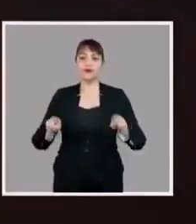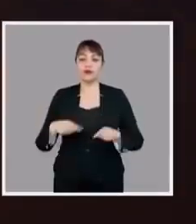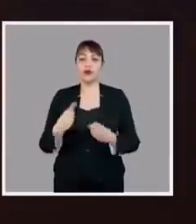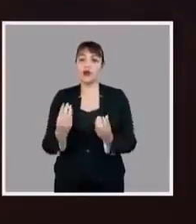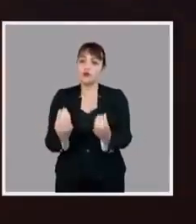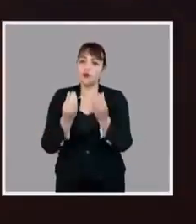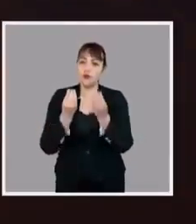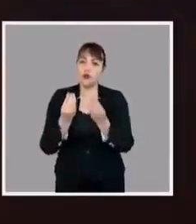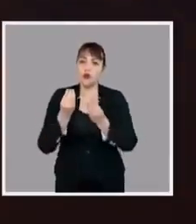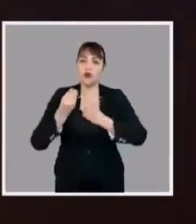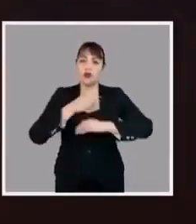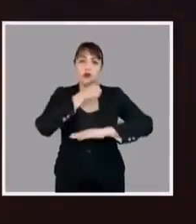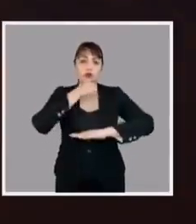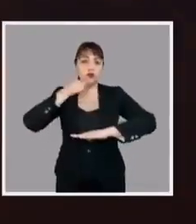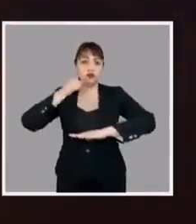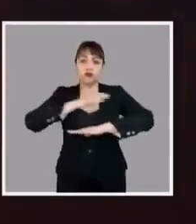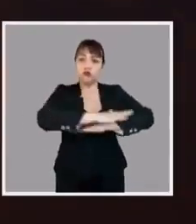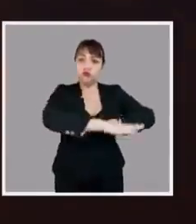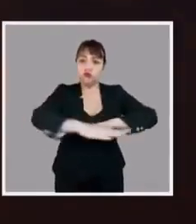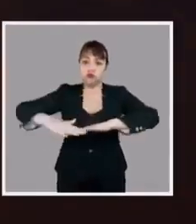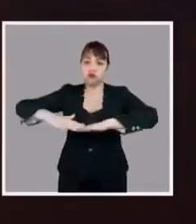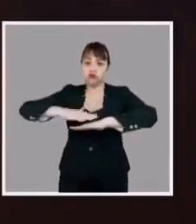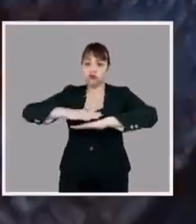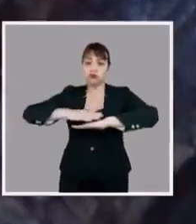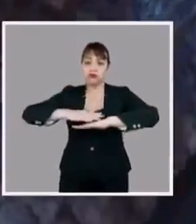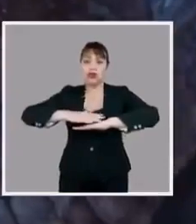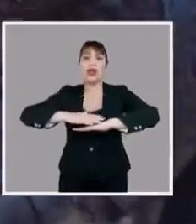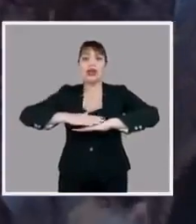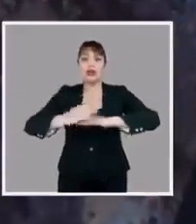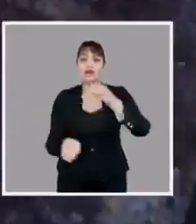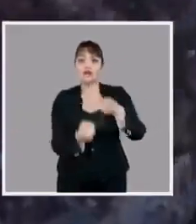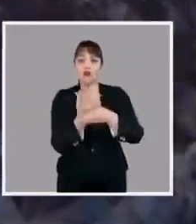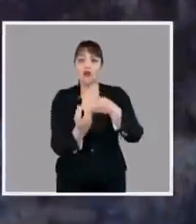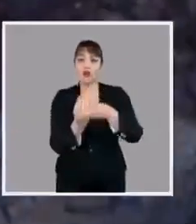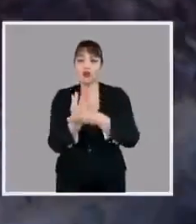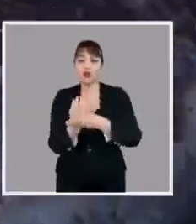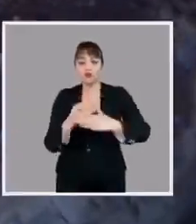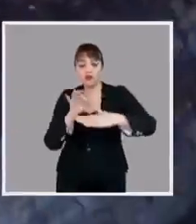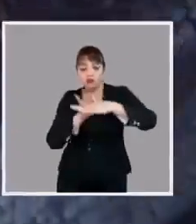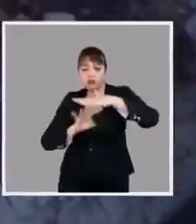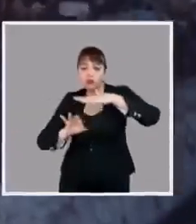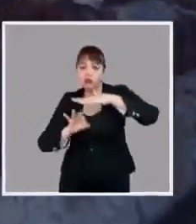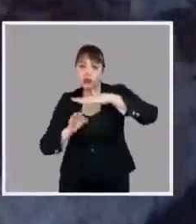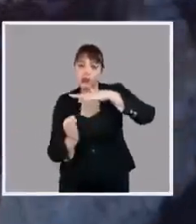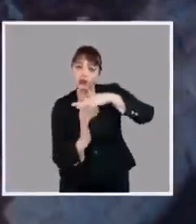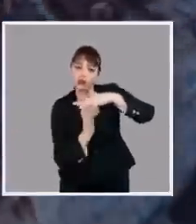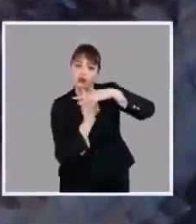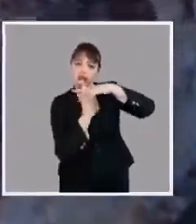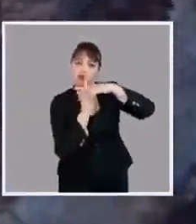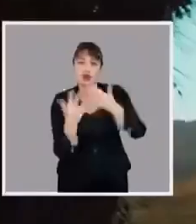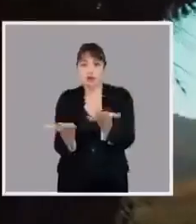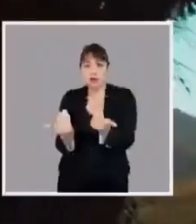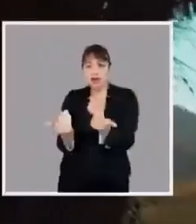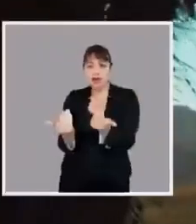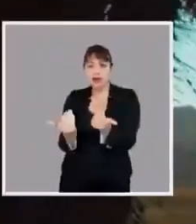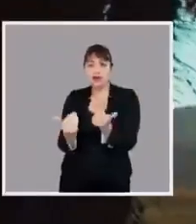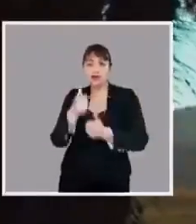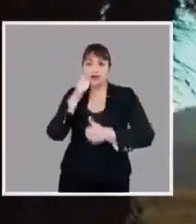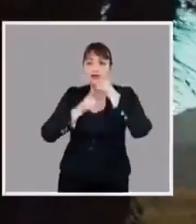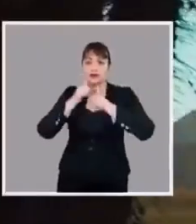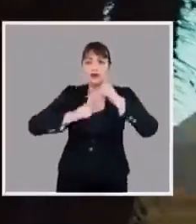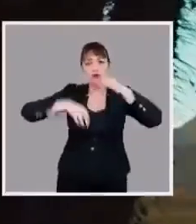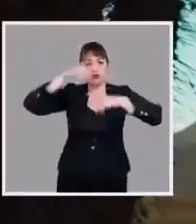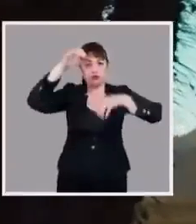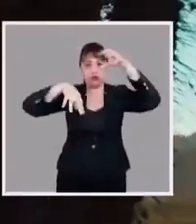Una de las mayores gracias del desierto florido es que las semillas se mantienen bajo la tierra esperando pacientemente a que el cielo